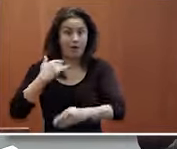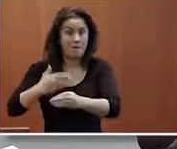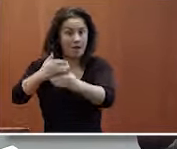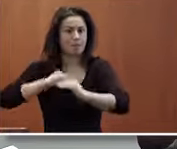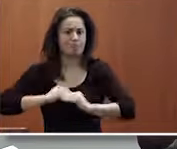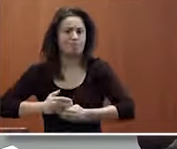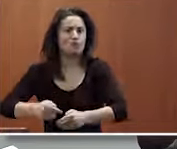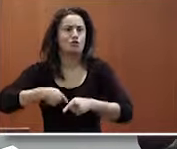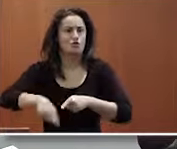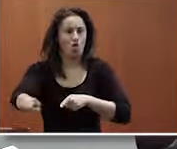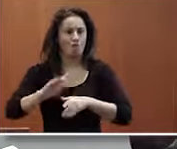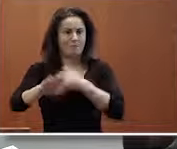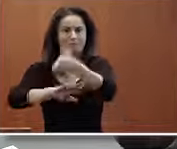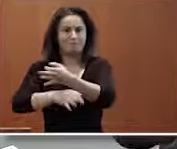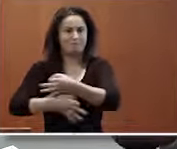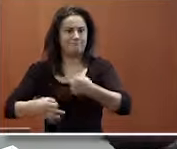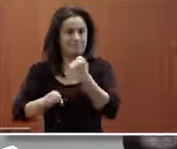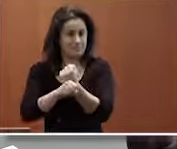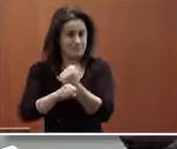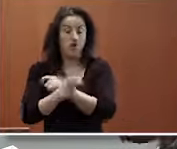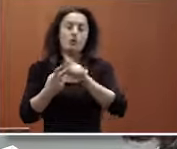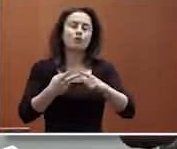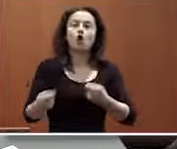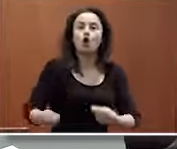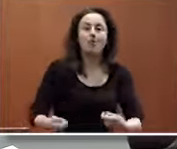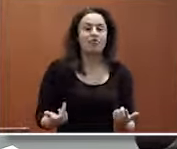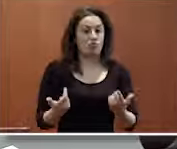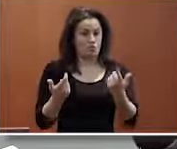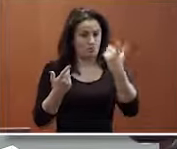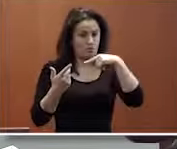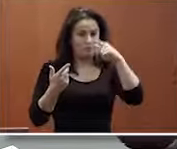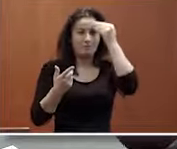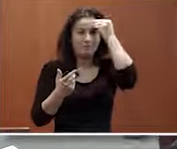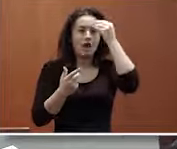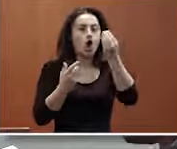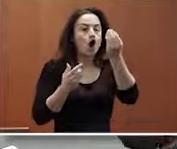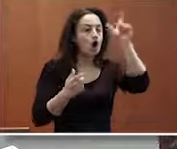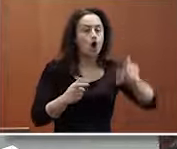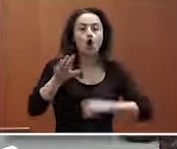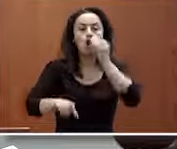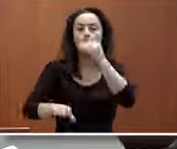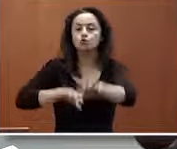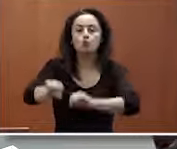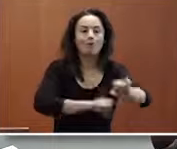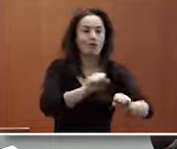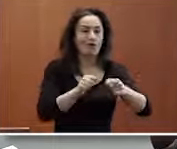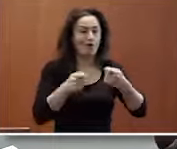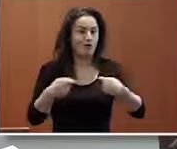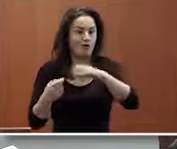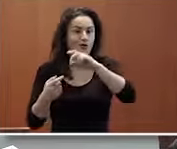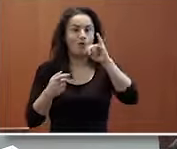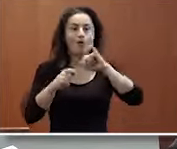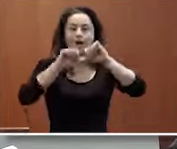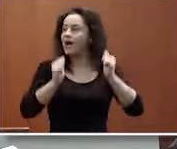es importante también atacar todo esto en el comercio en el mundo pensando en el consumidor en las canales de